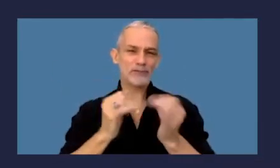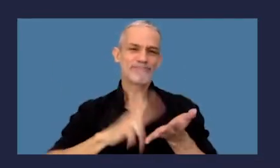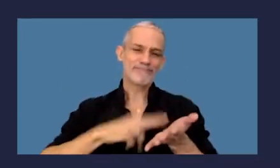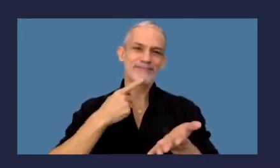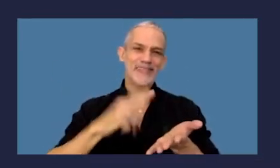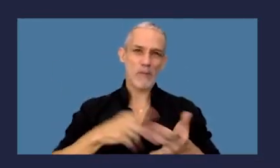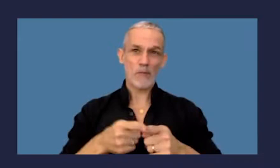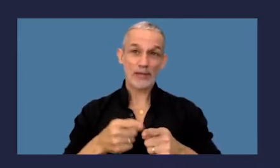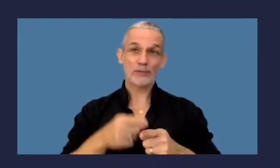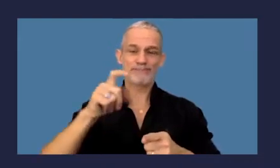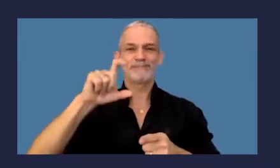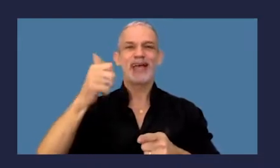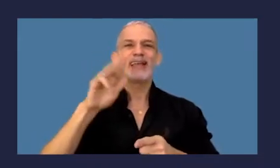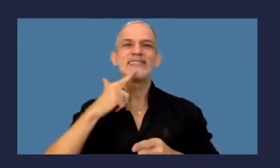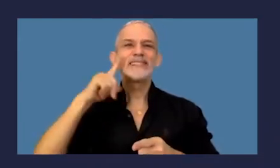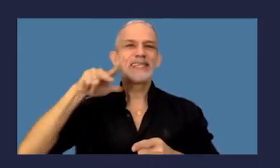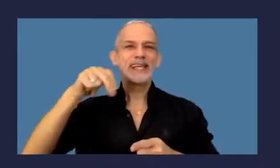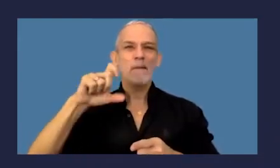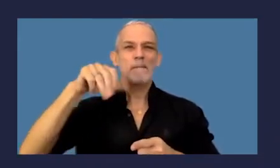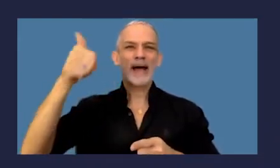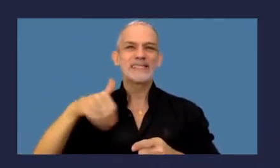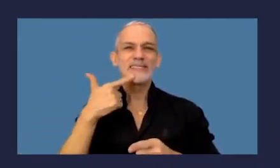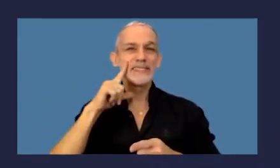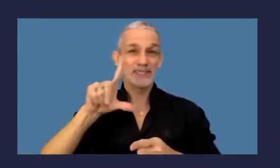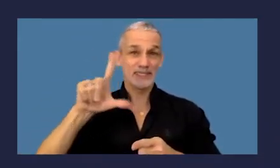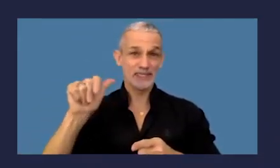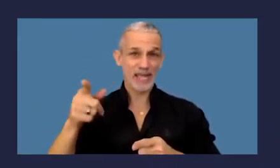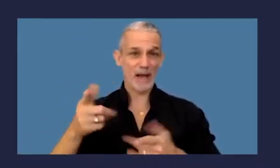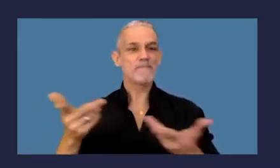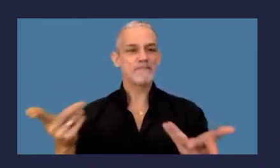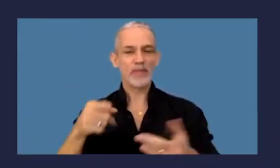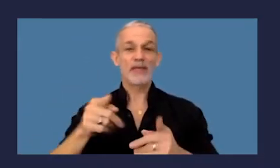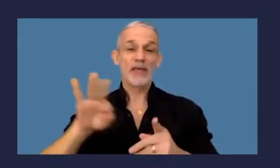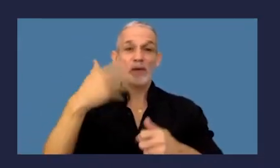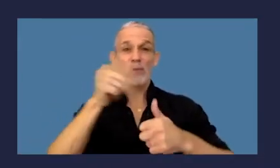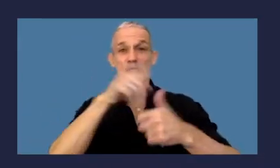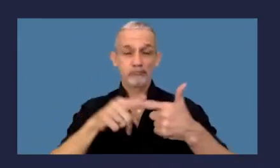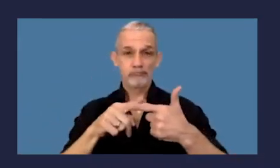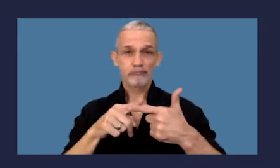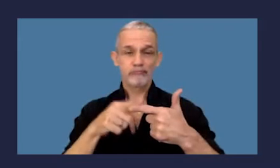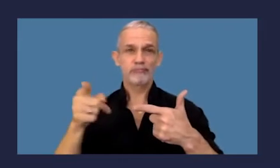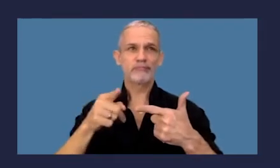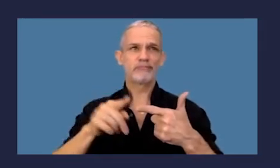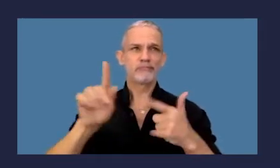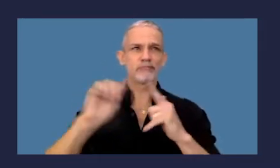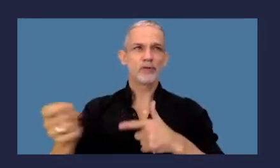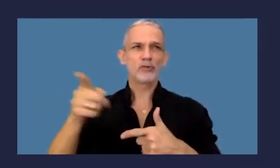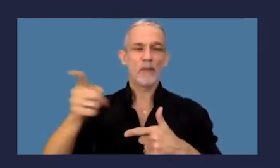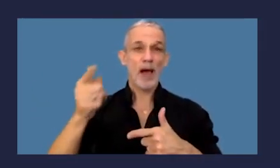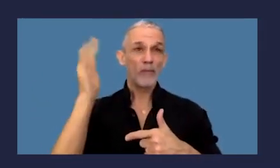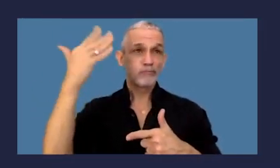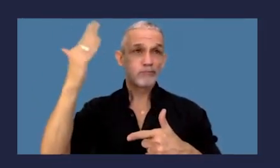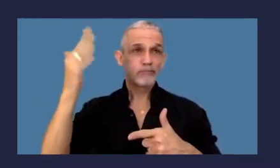conductora de este ciclo, la doctora Cristina Mancilla, y después la daremos lugar a la